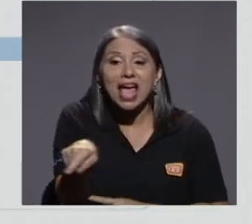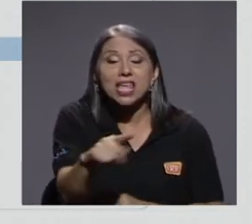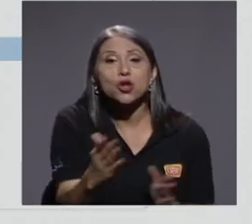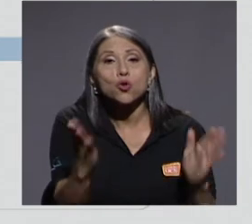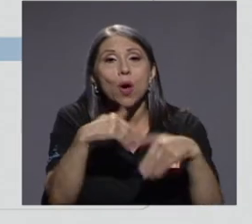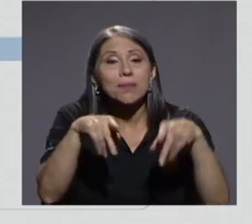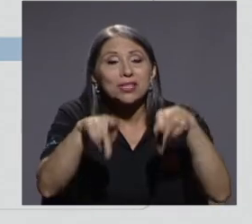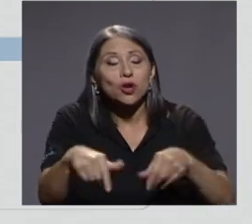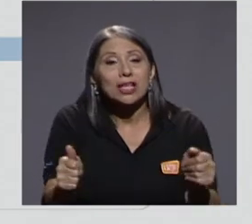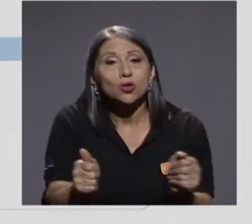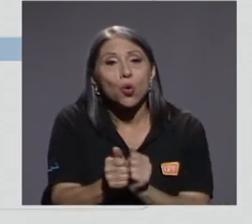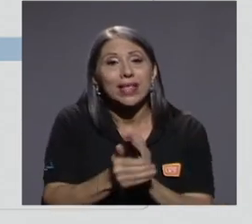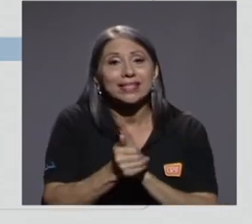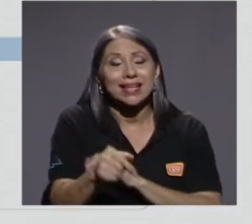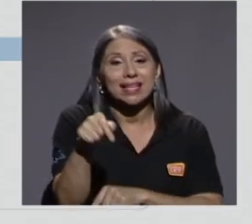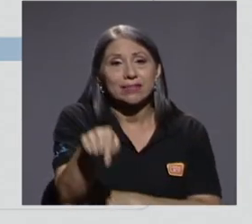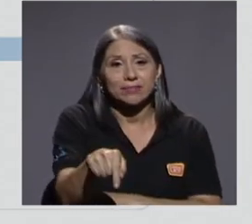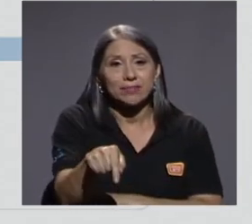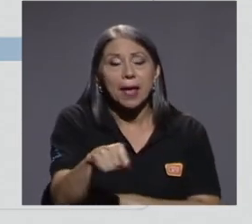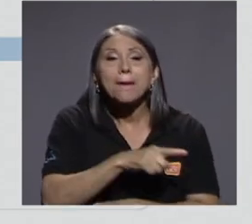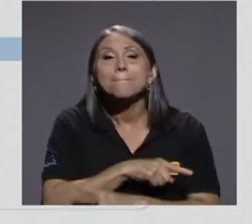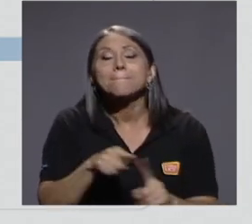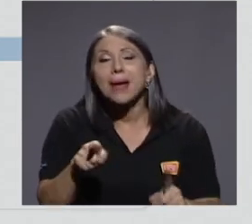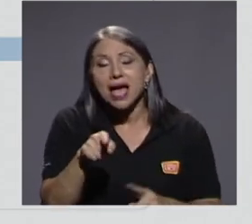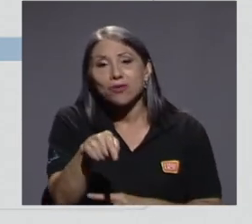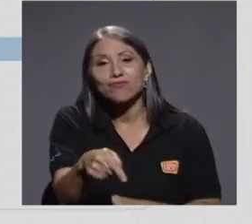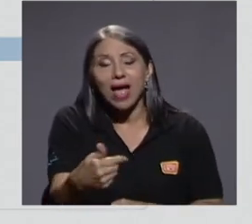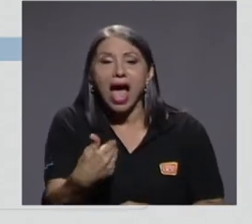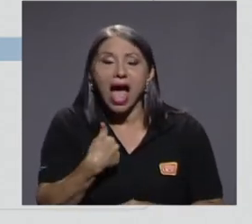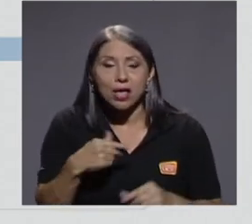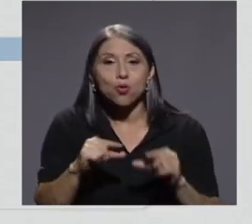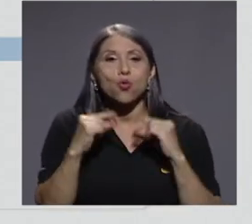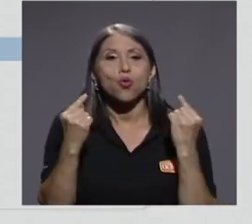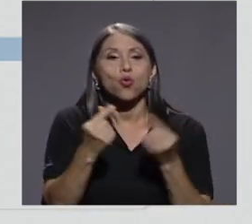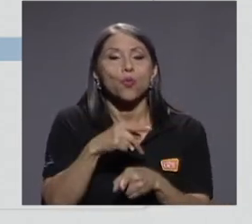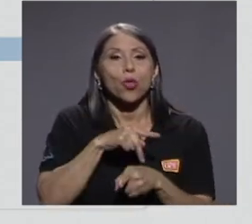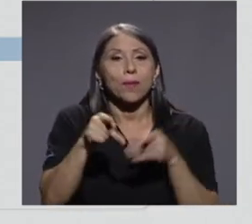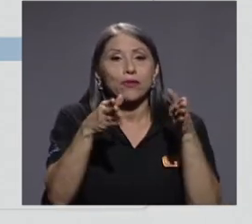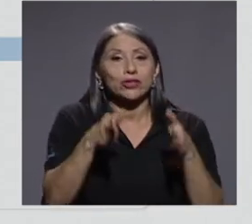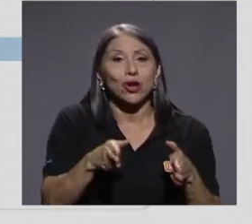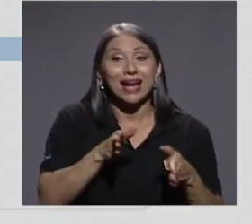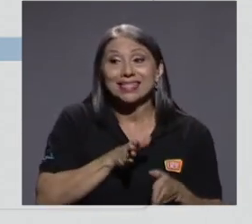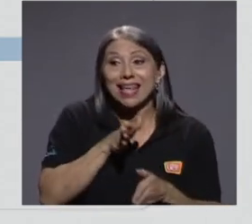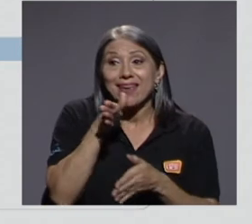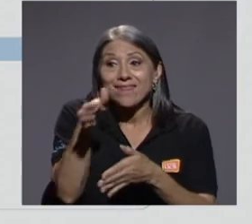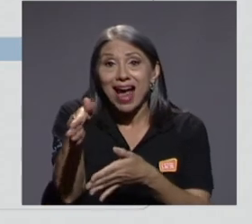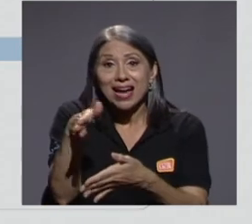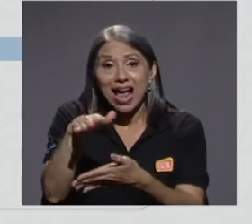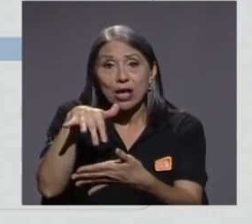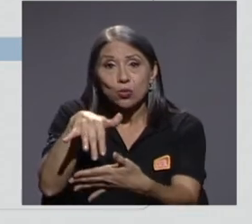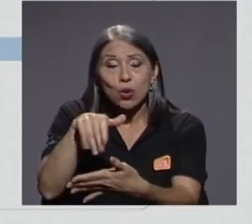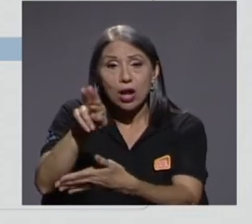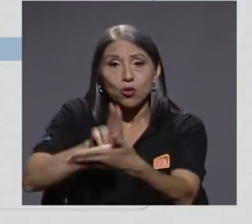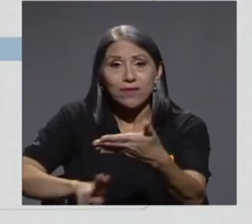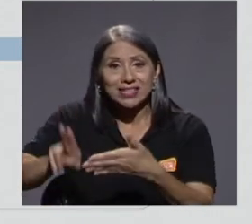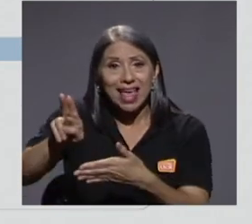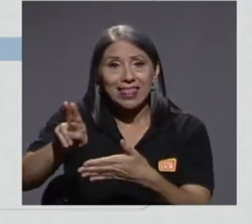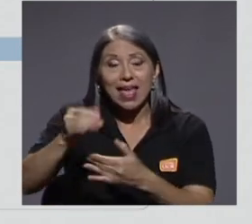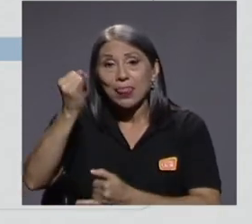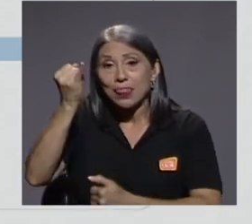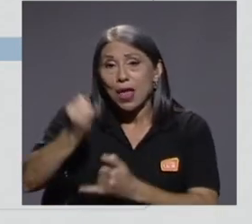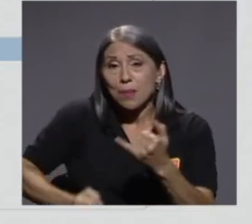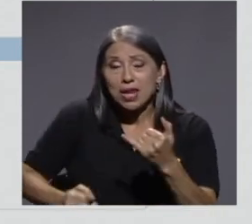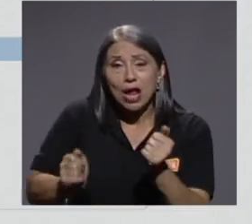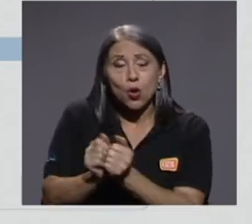destrezas. Lo que sí tenemos es un grupo de profesionales que van a la universidad y concluyen programas mucho más